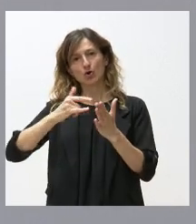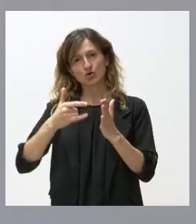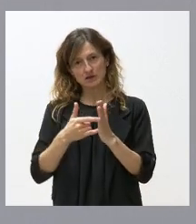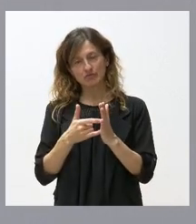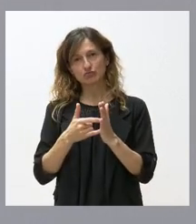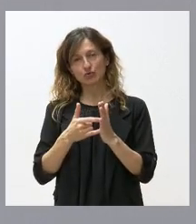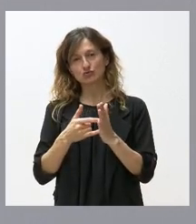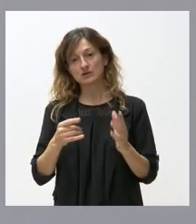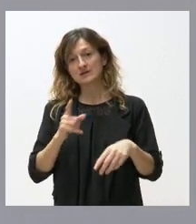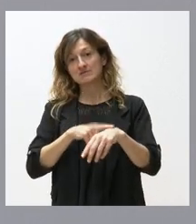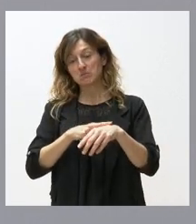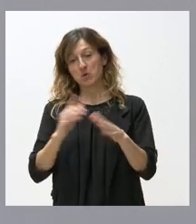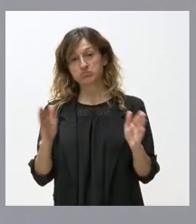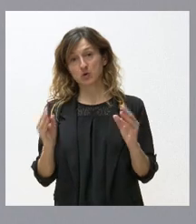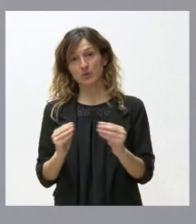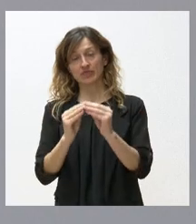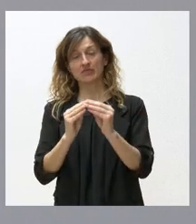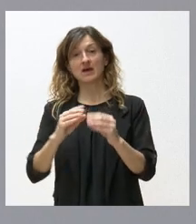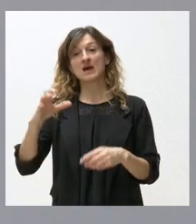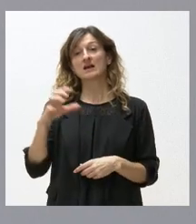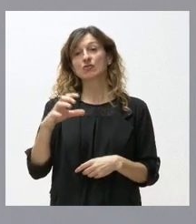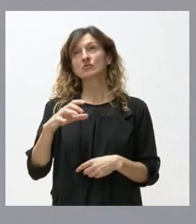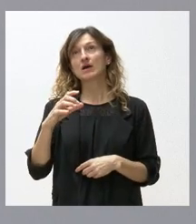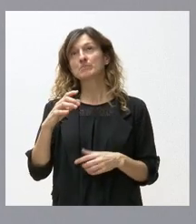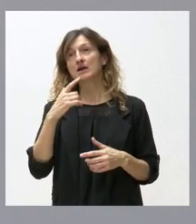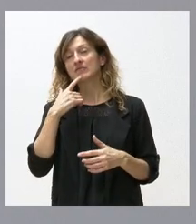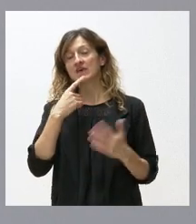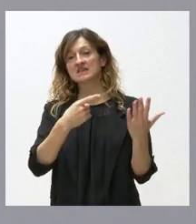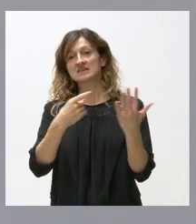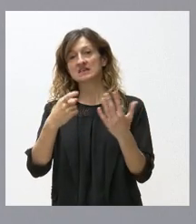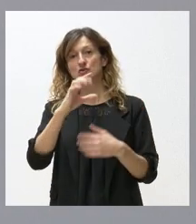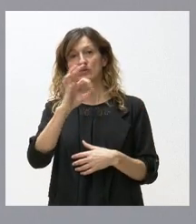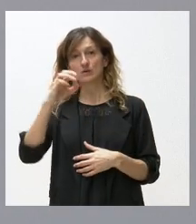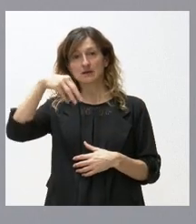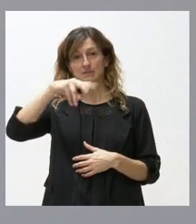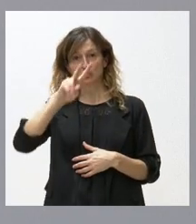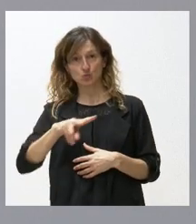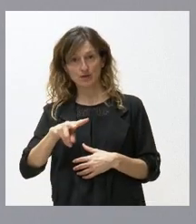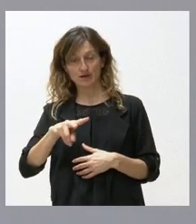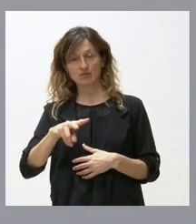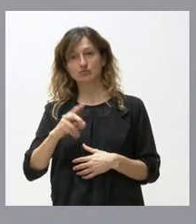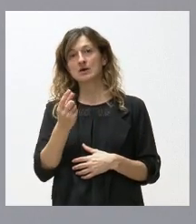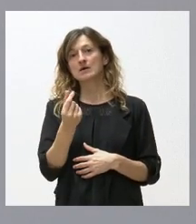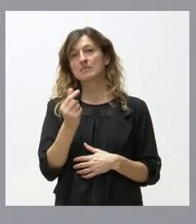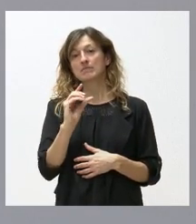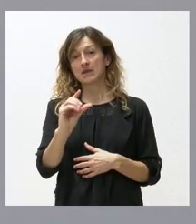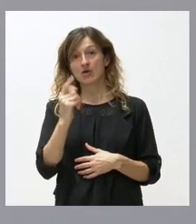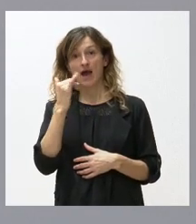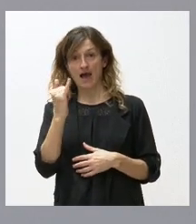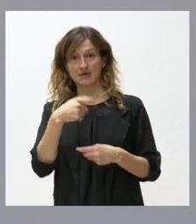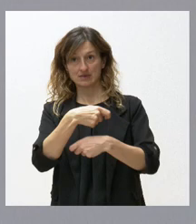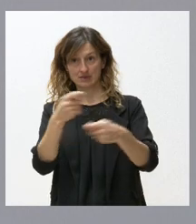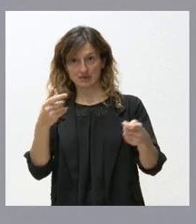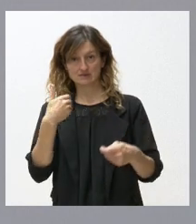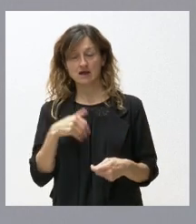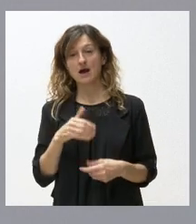coincidir en el tiempo la radioterapia va a ocupar algo así como 650 metros cuadrados el importe es el que tienen y lógicamente